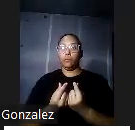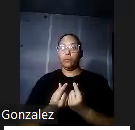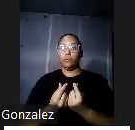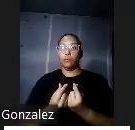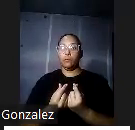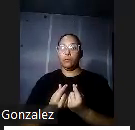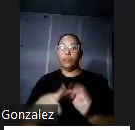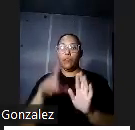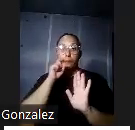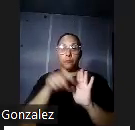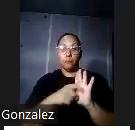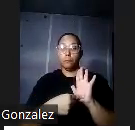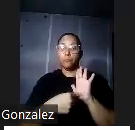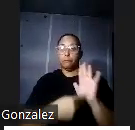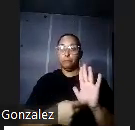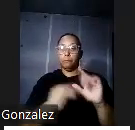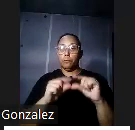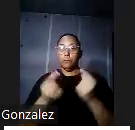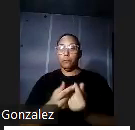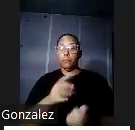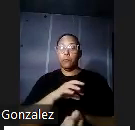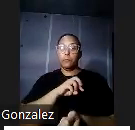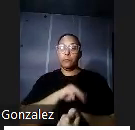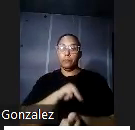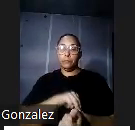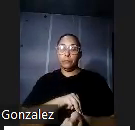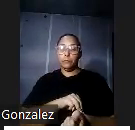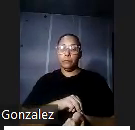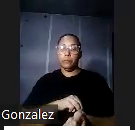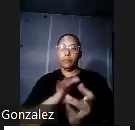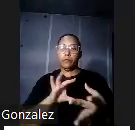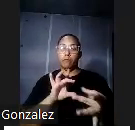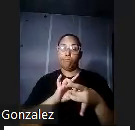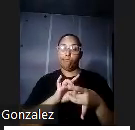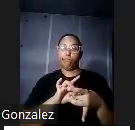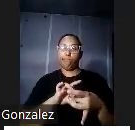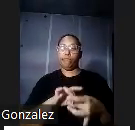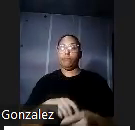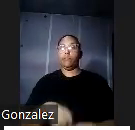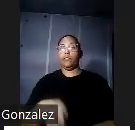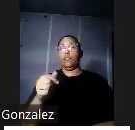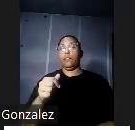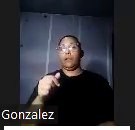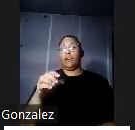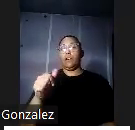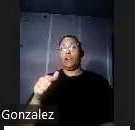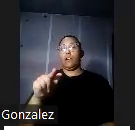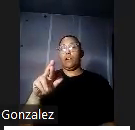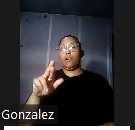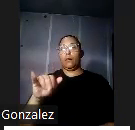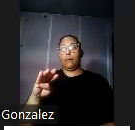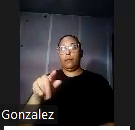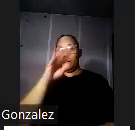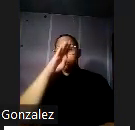la fotografía un grupo de los doctores que tienen a su cargo en unión del ilustrado médico señor Gutiérrez Garavides el hospital de enfermedades